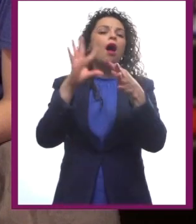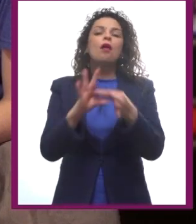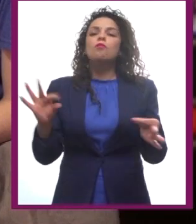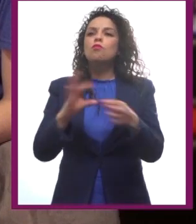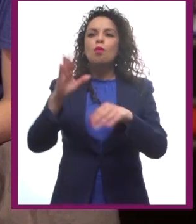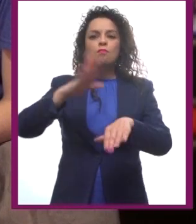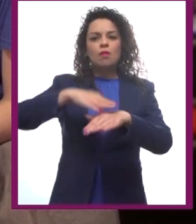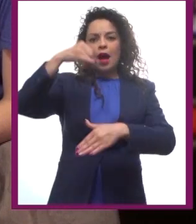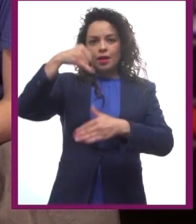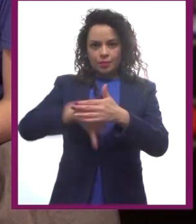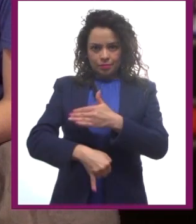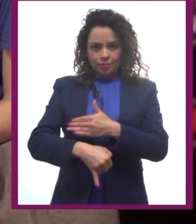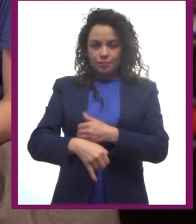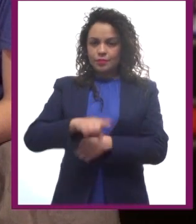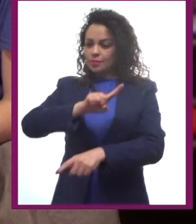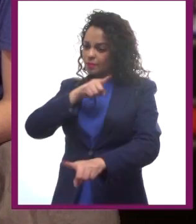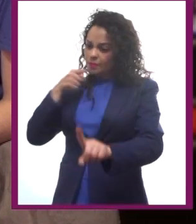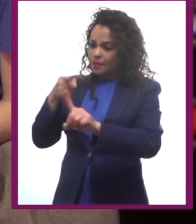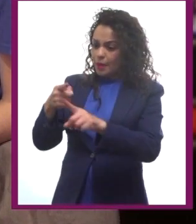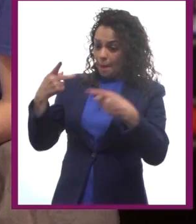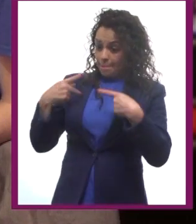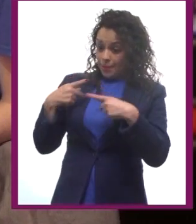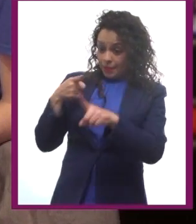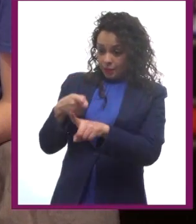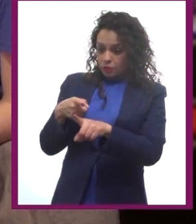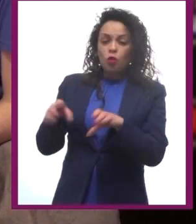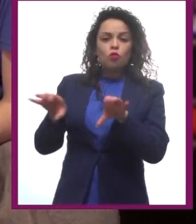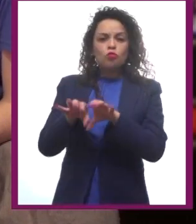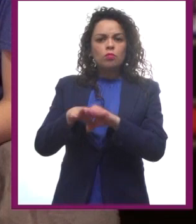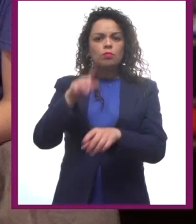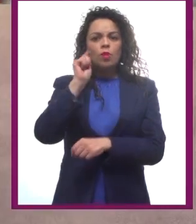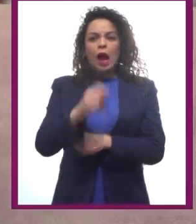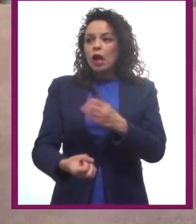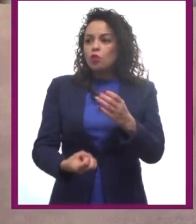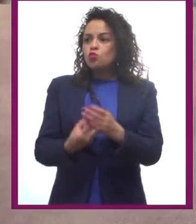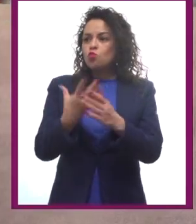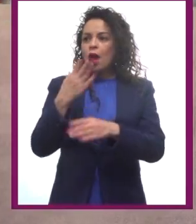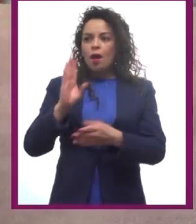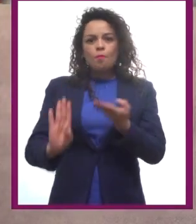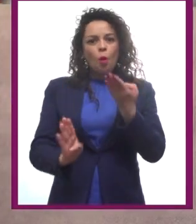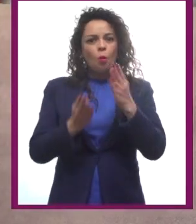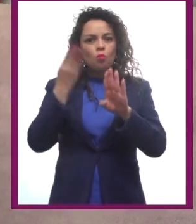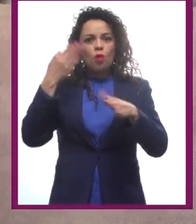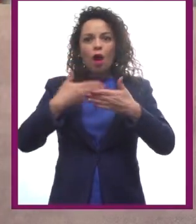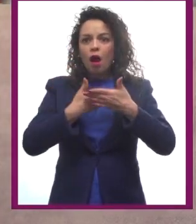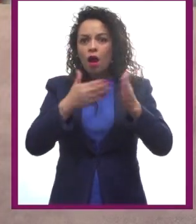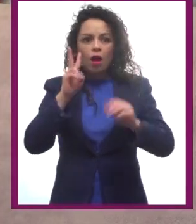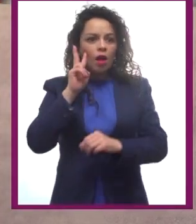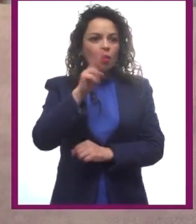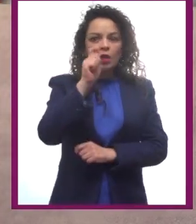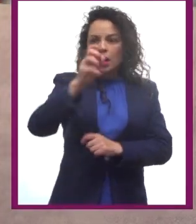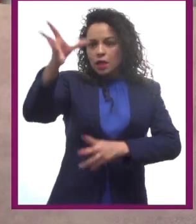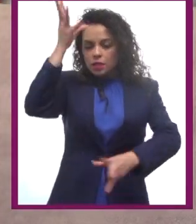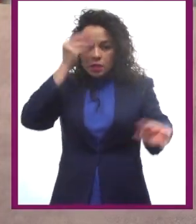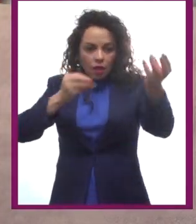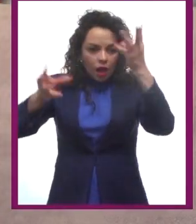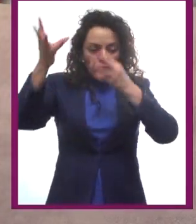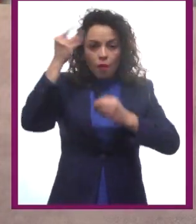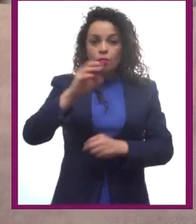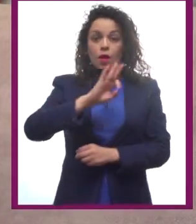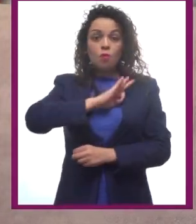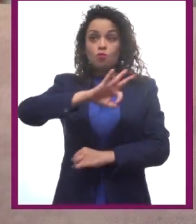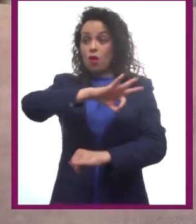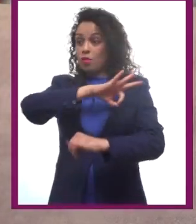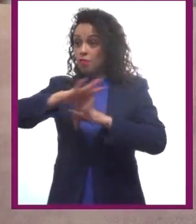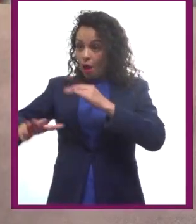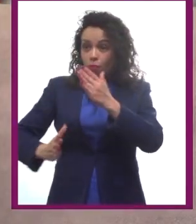se enfoca en cómo el protagonista enfrentará este nuevo mundo, qué cosas puede aprender y si es capaz de llegar hasta